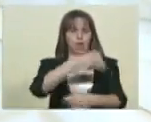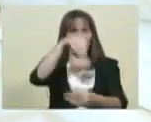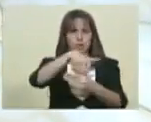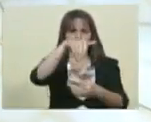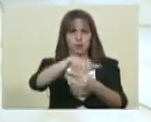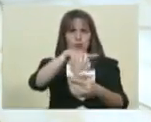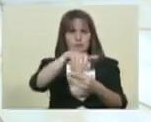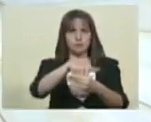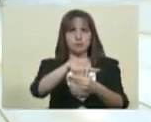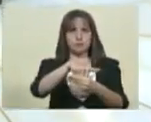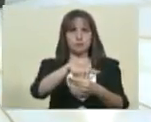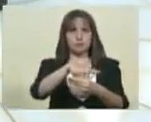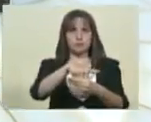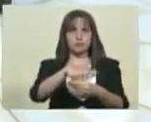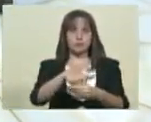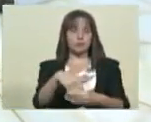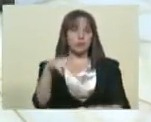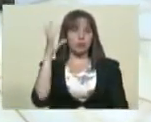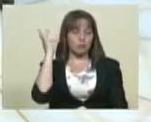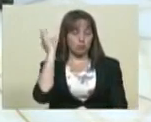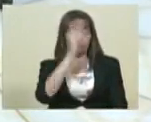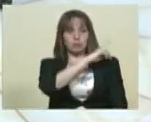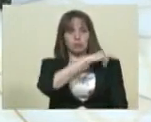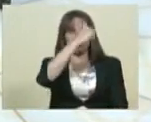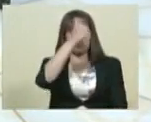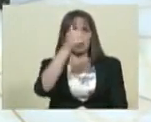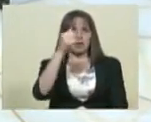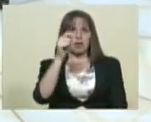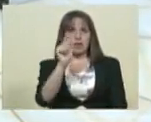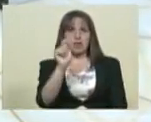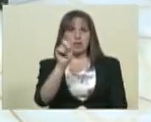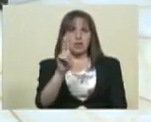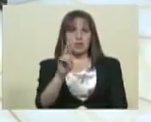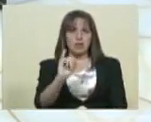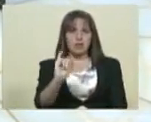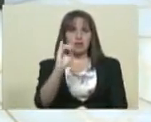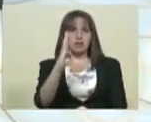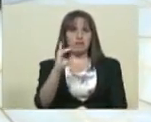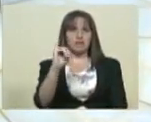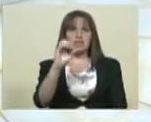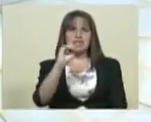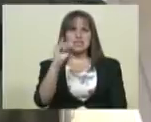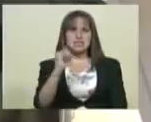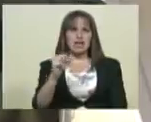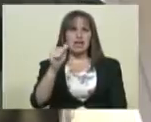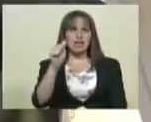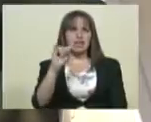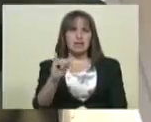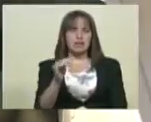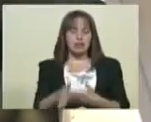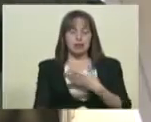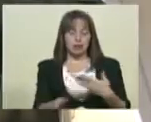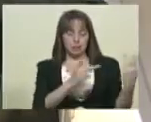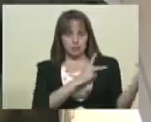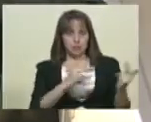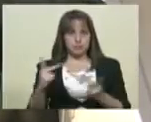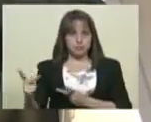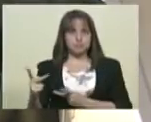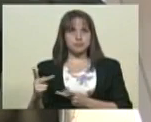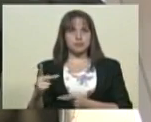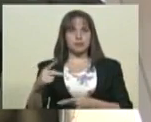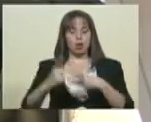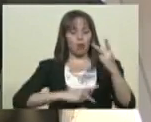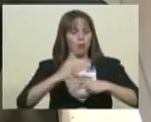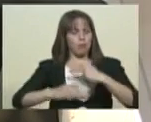Consejo Nacional Electoral, la rectora Tibisay Lucena. Le damos las buenas noches, doctora Tibisay Lucena, bienvenida a este